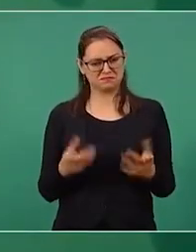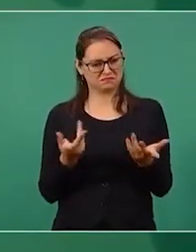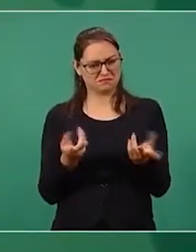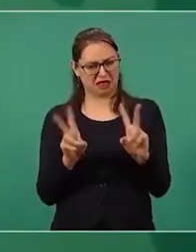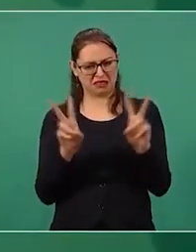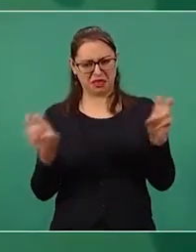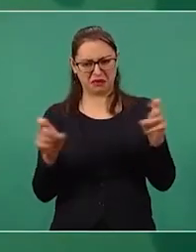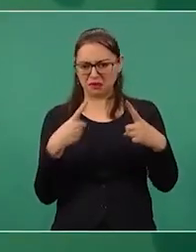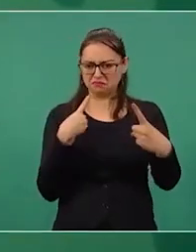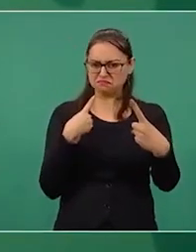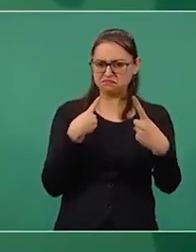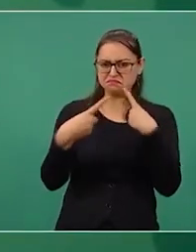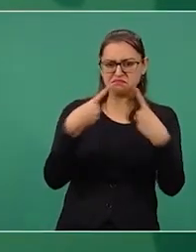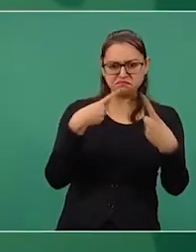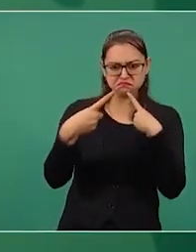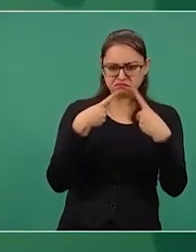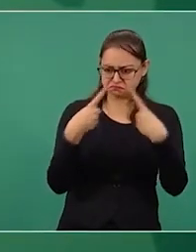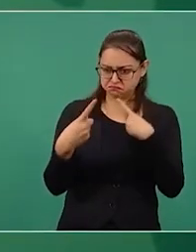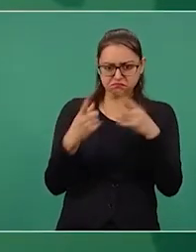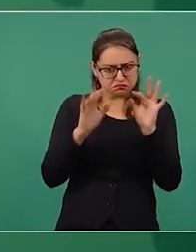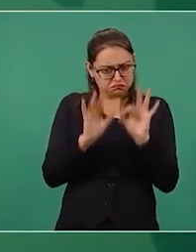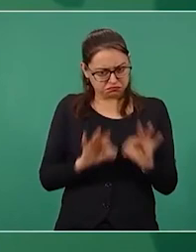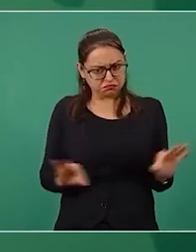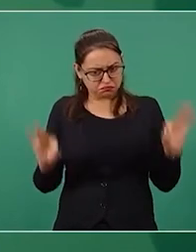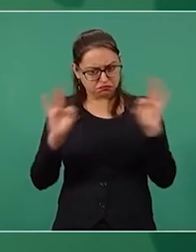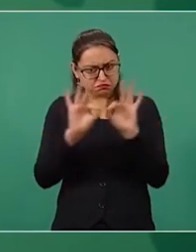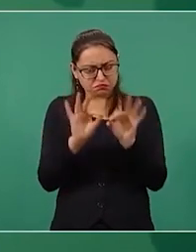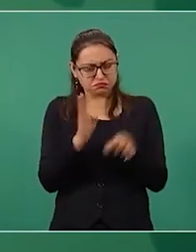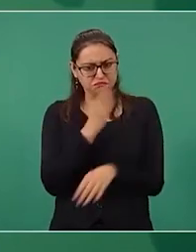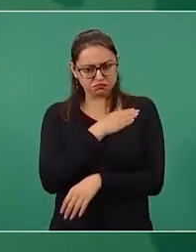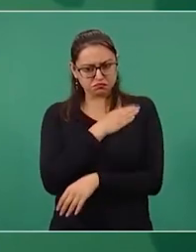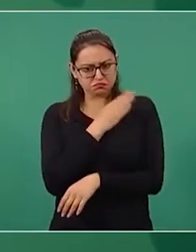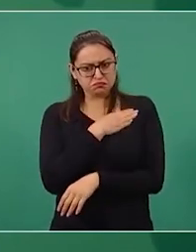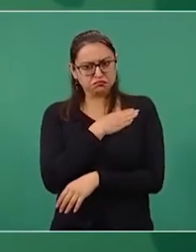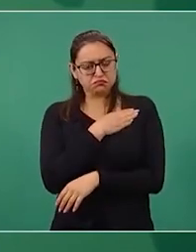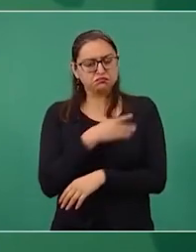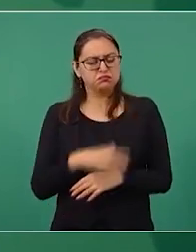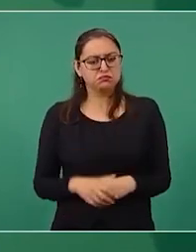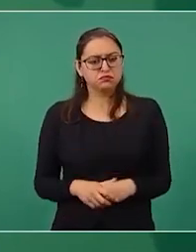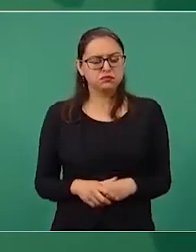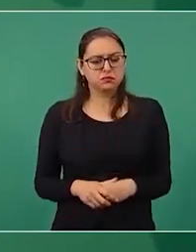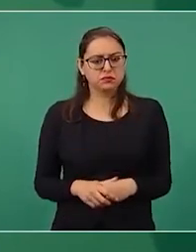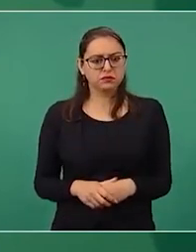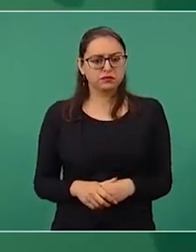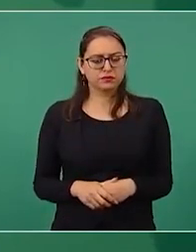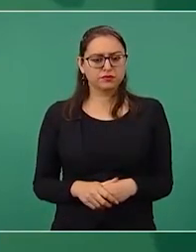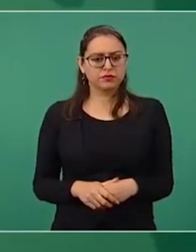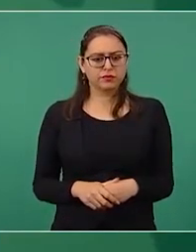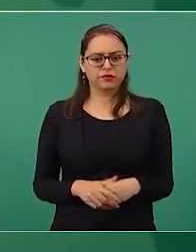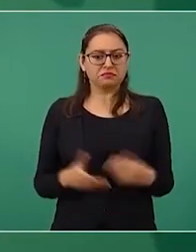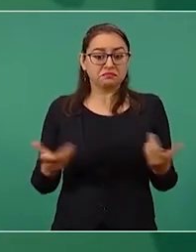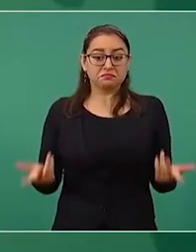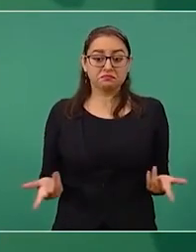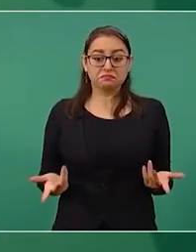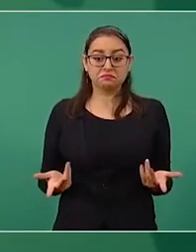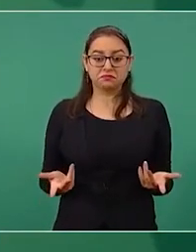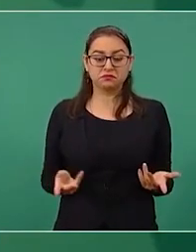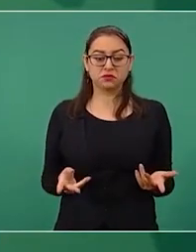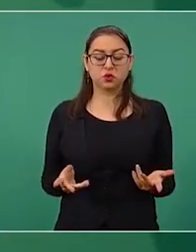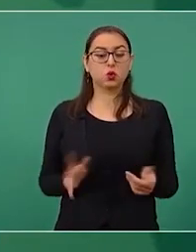que depongan la actitud